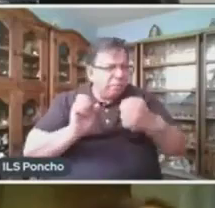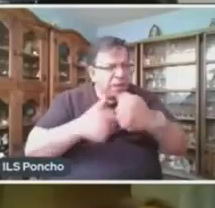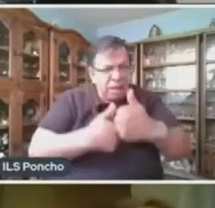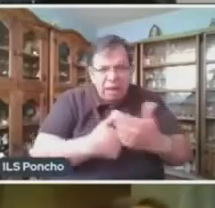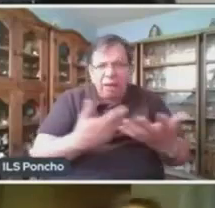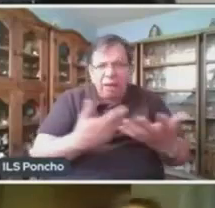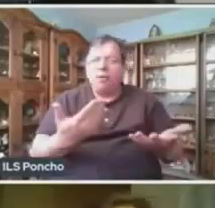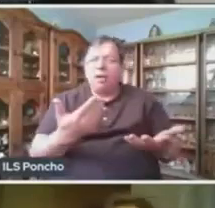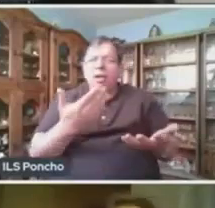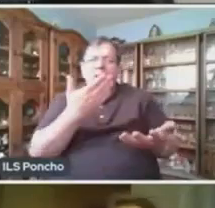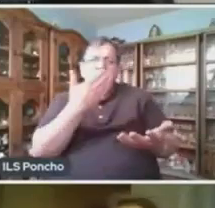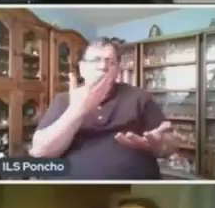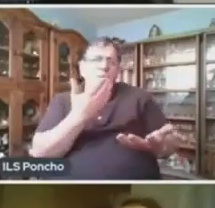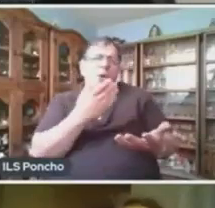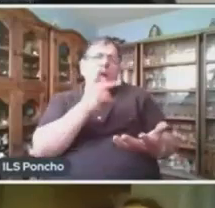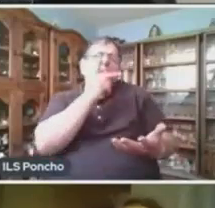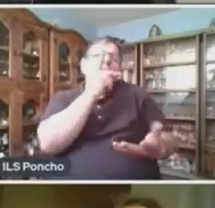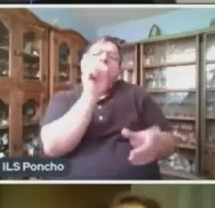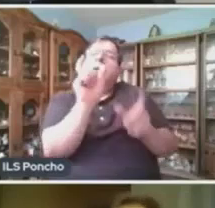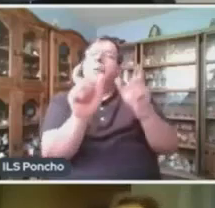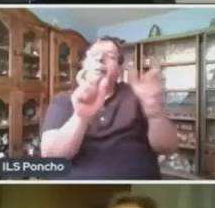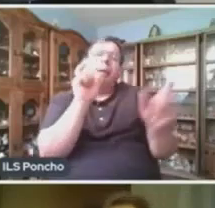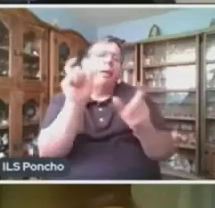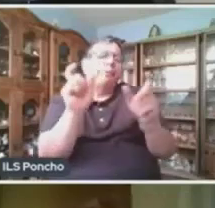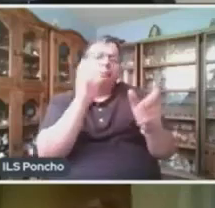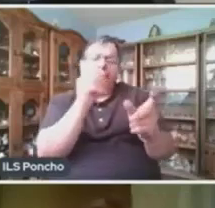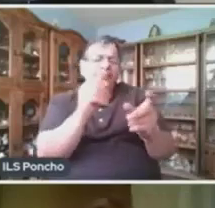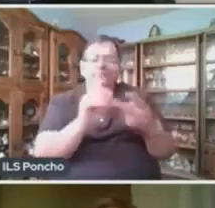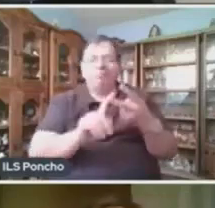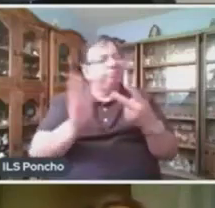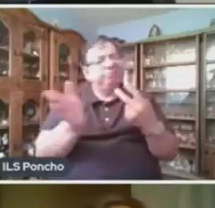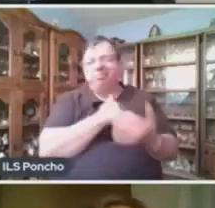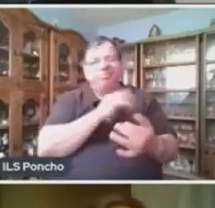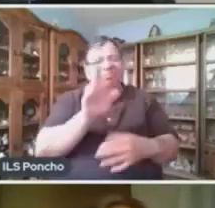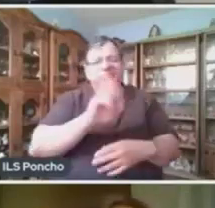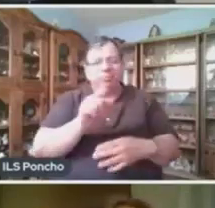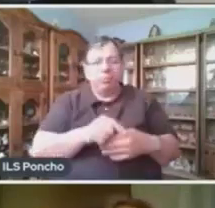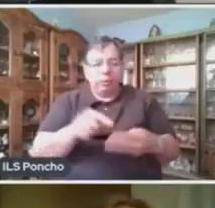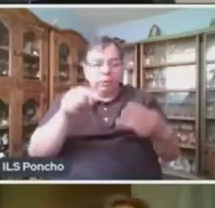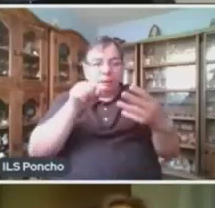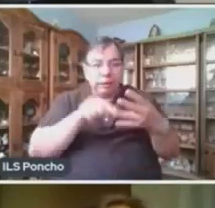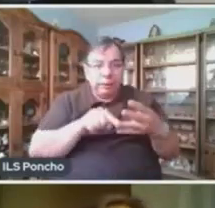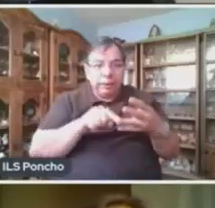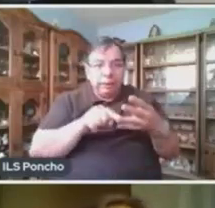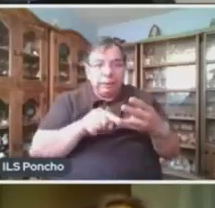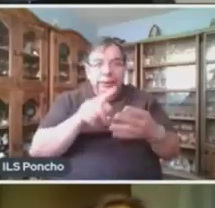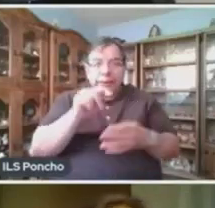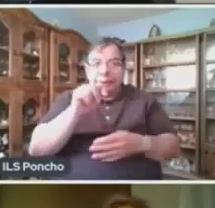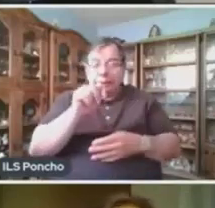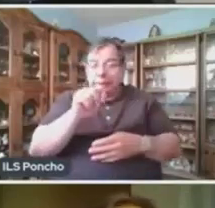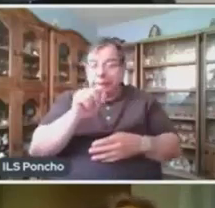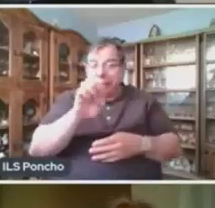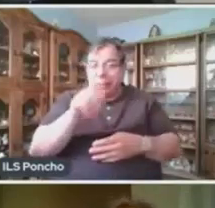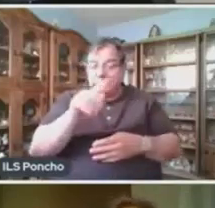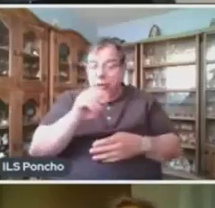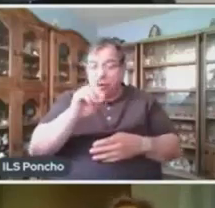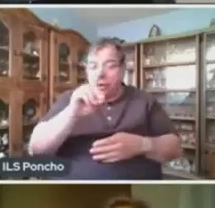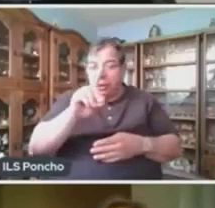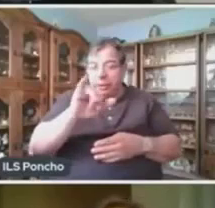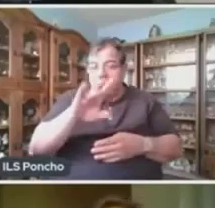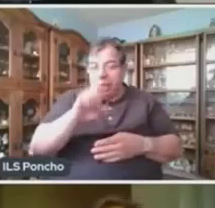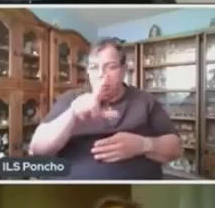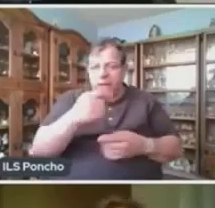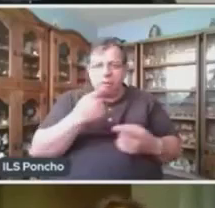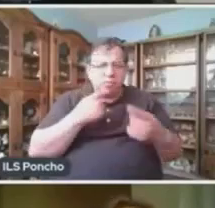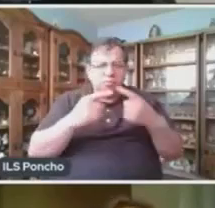no utiliza muy lenguaje bello. Entonces, también lo descartamos. Texto dialogado. El texto dialogado